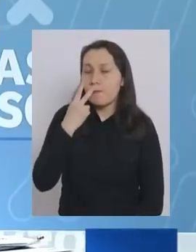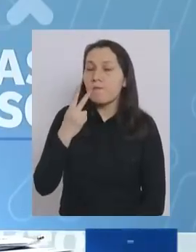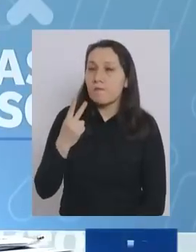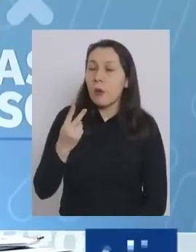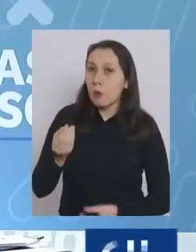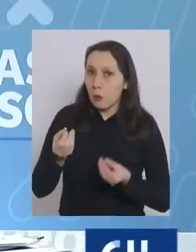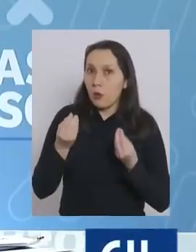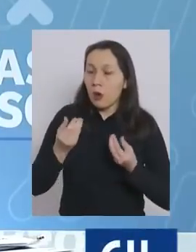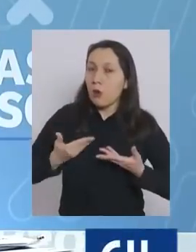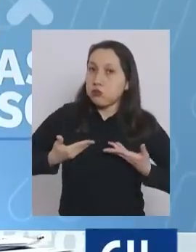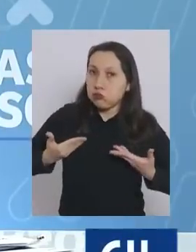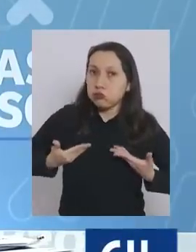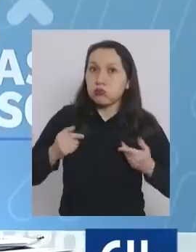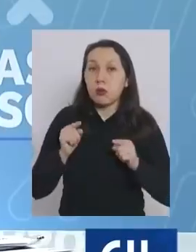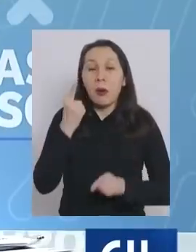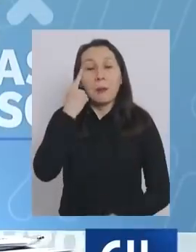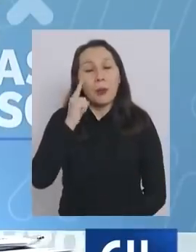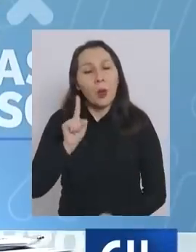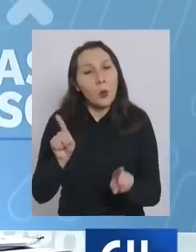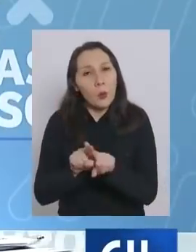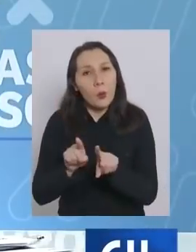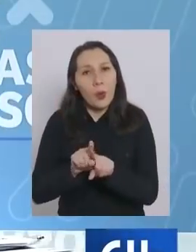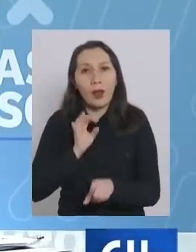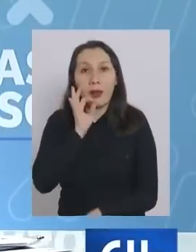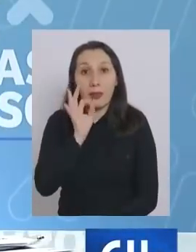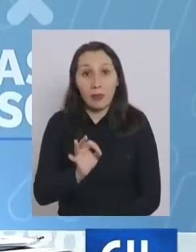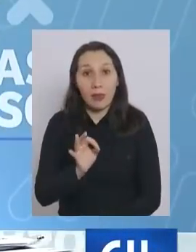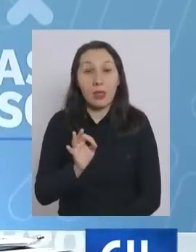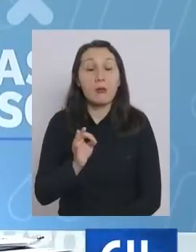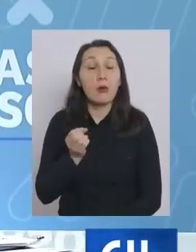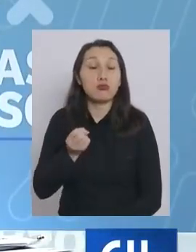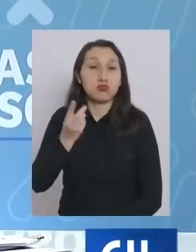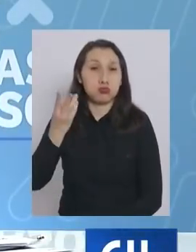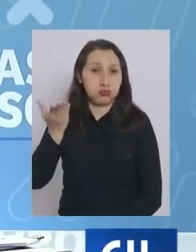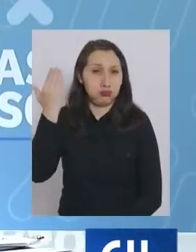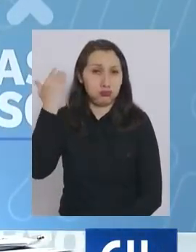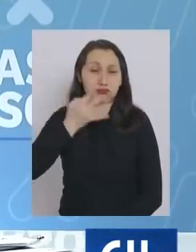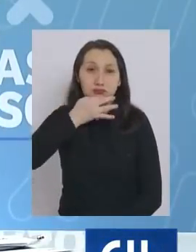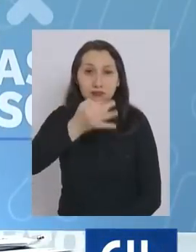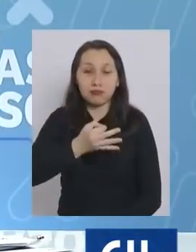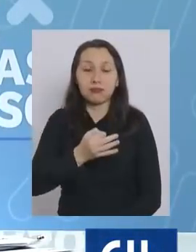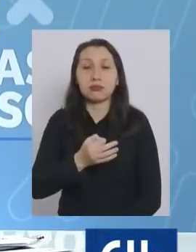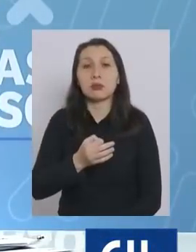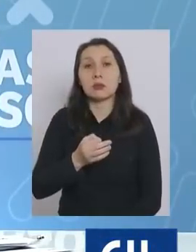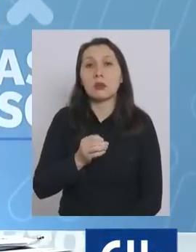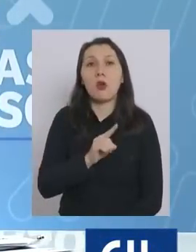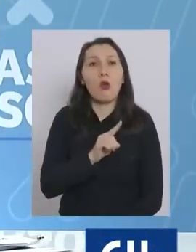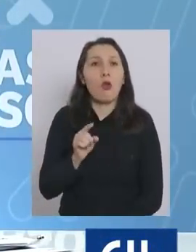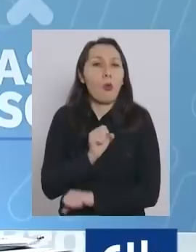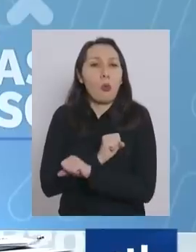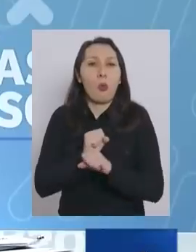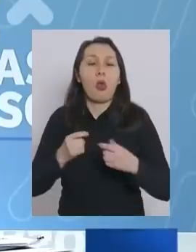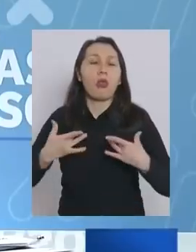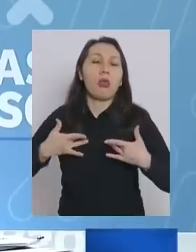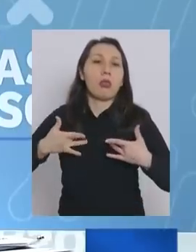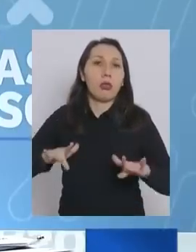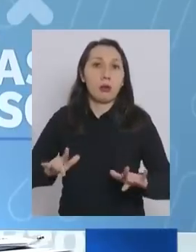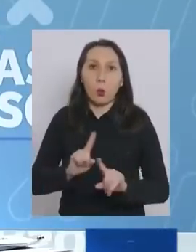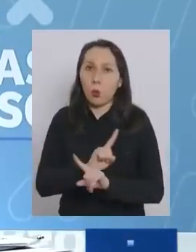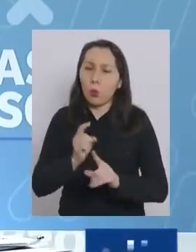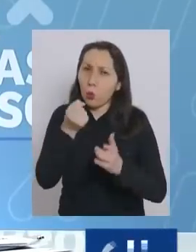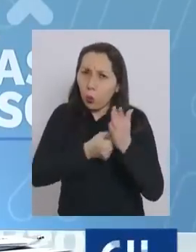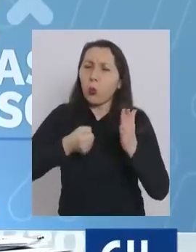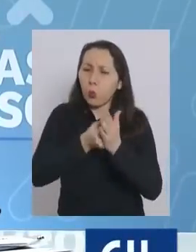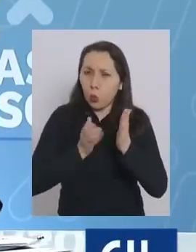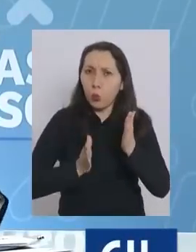alentadoras. Sin embargo, como ya lo hemos dicho muchísimas veces, no debemos bajar los brazos, debemos seguir